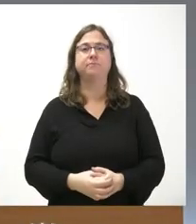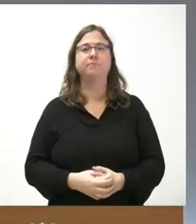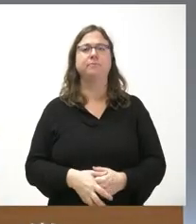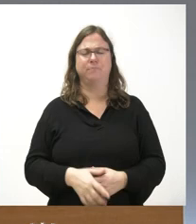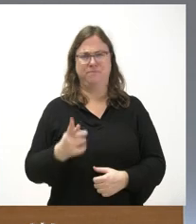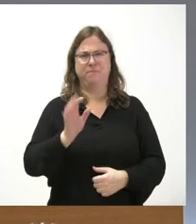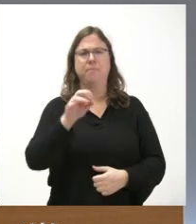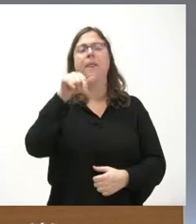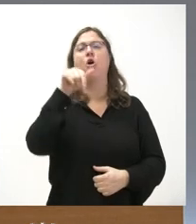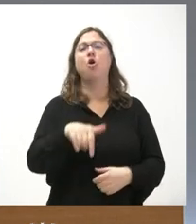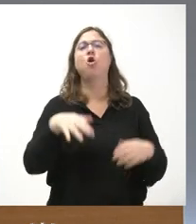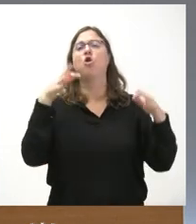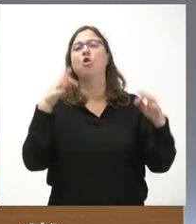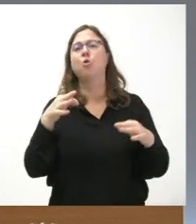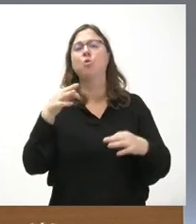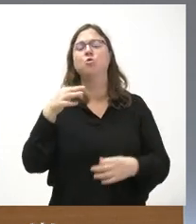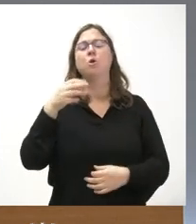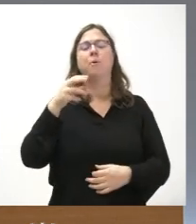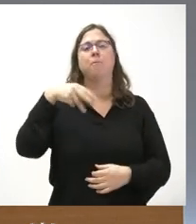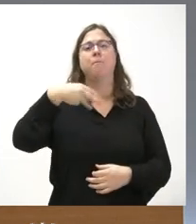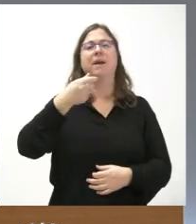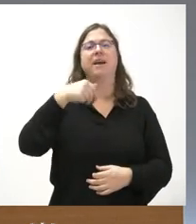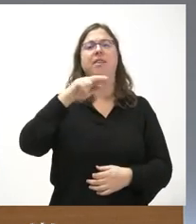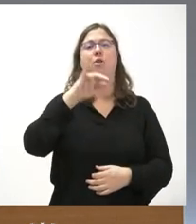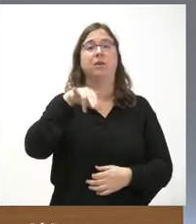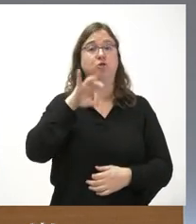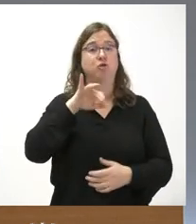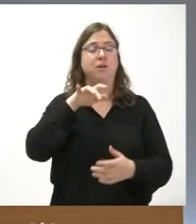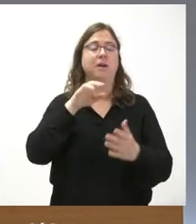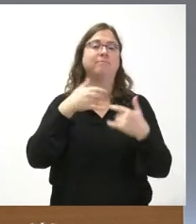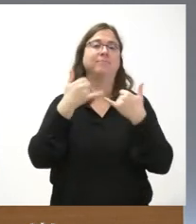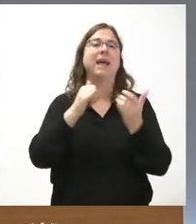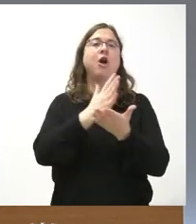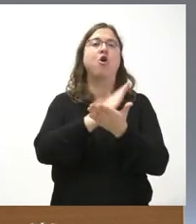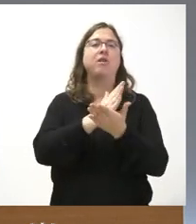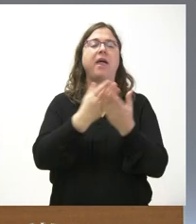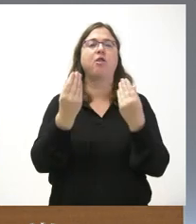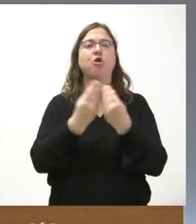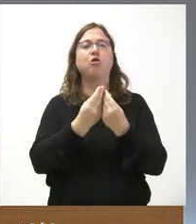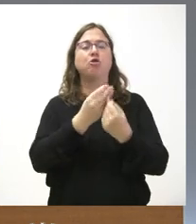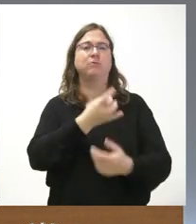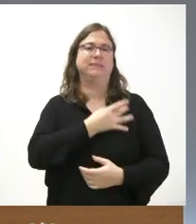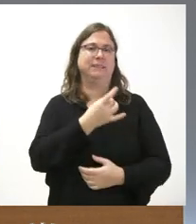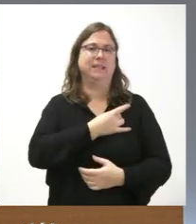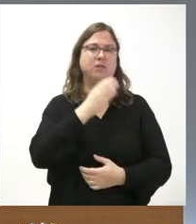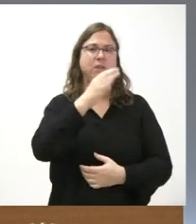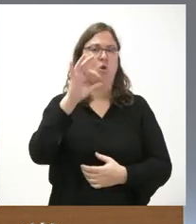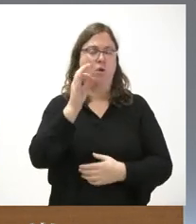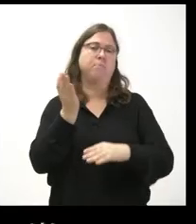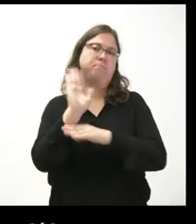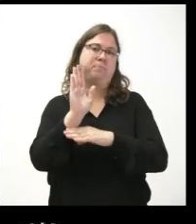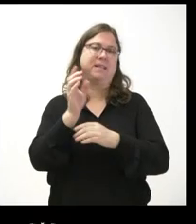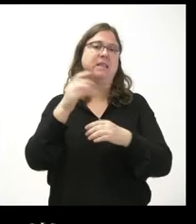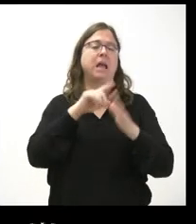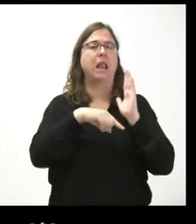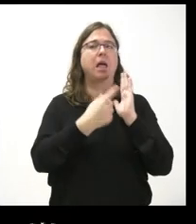hoy precisamente Mariano Bengazones ha tenido un acto de conciliación con el sindicato de comisiones obreras ha acudido su representante legal y allí ha